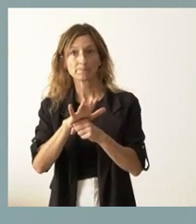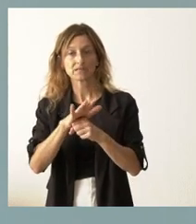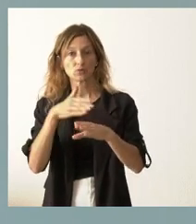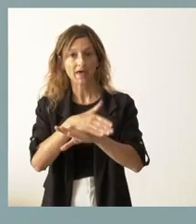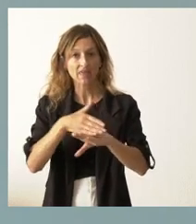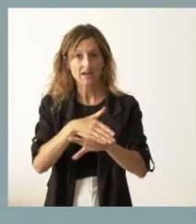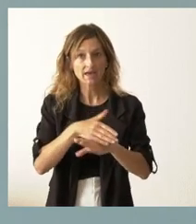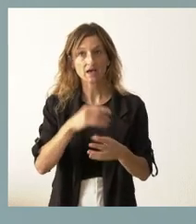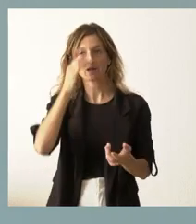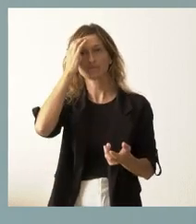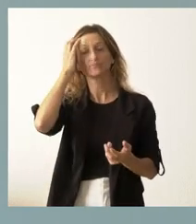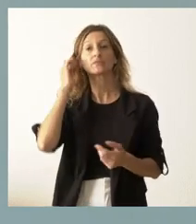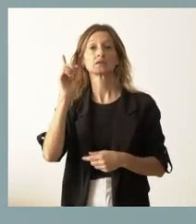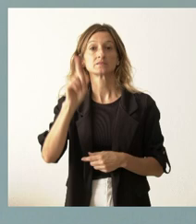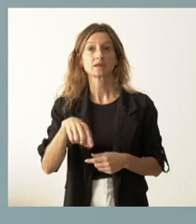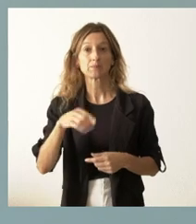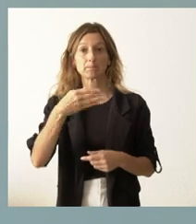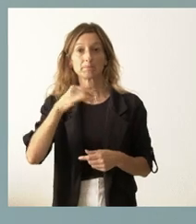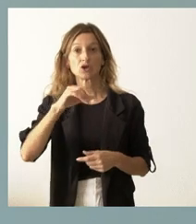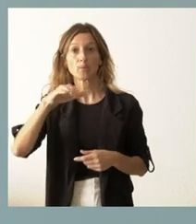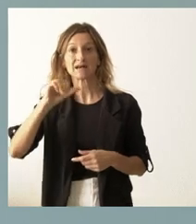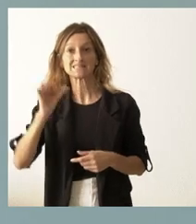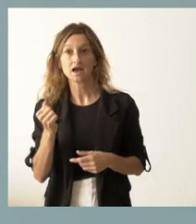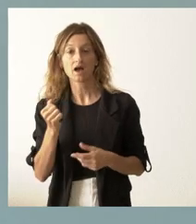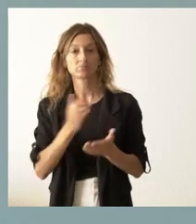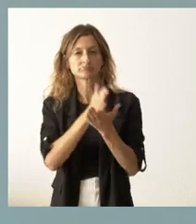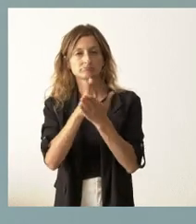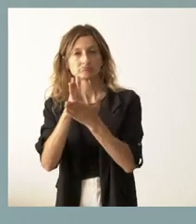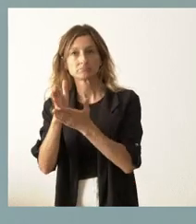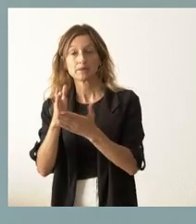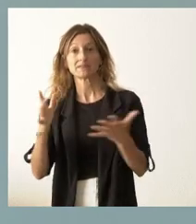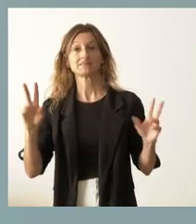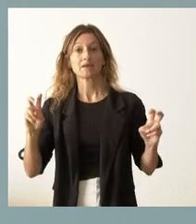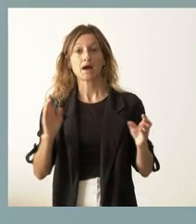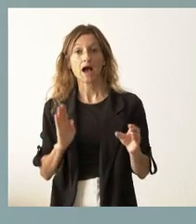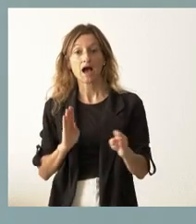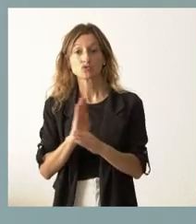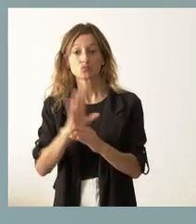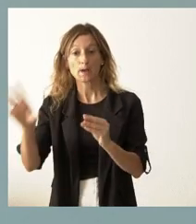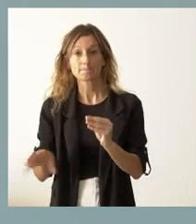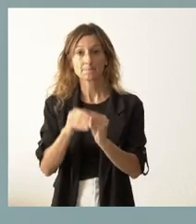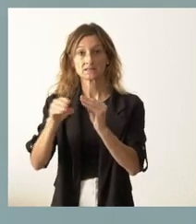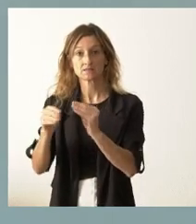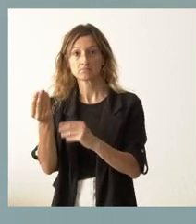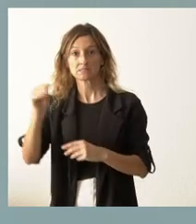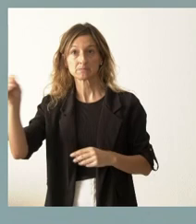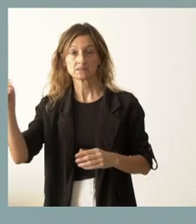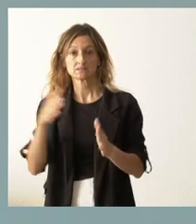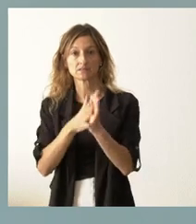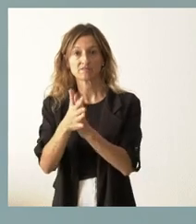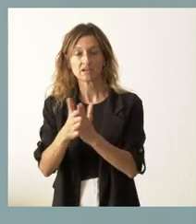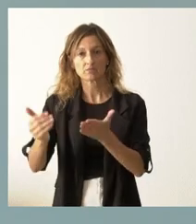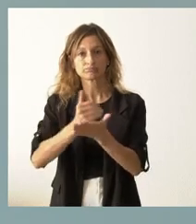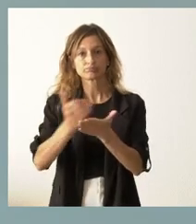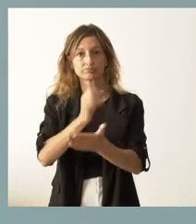la madera, por qué no decirlo también de la biomasa, pero todo tipo de ayuda adicional viene a contribuir a dotar de mayor rentabilidad